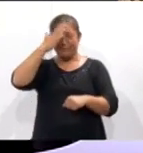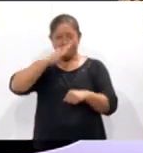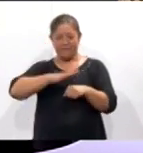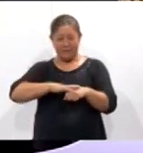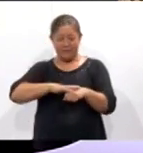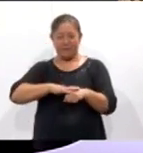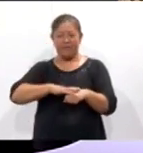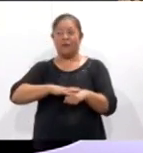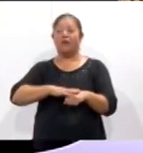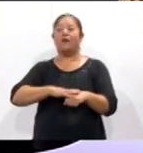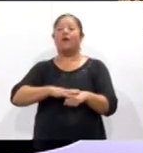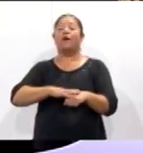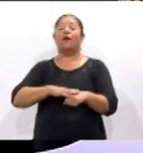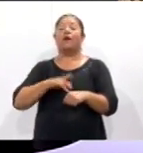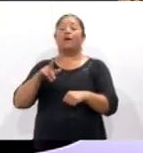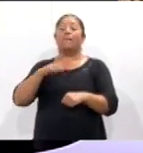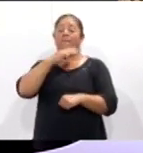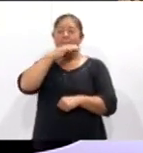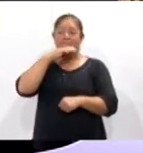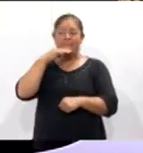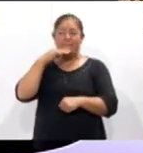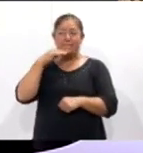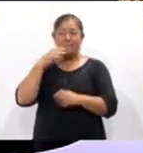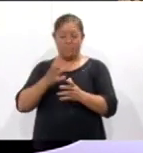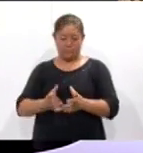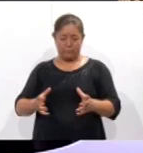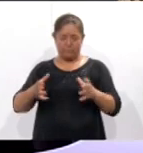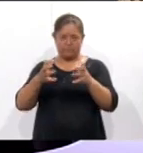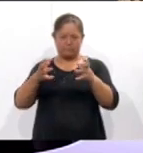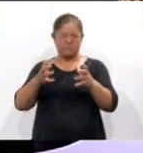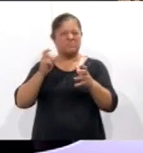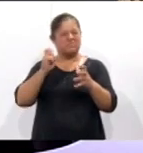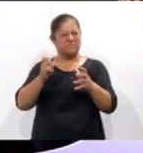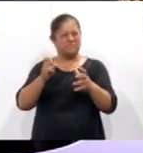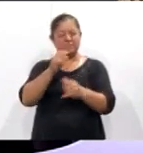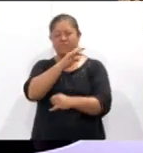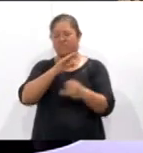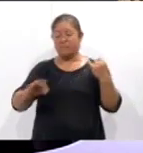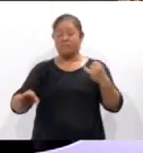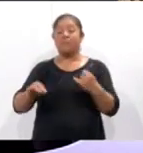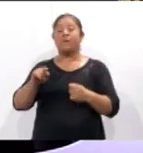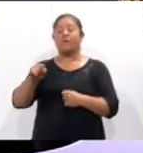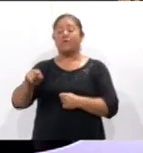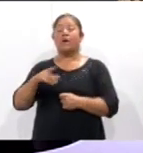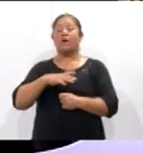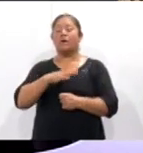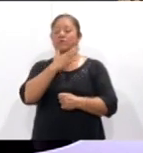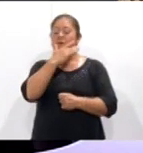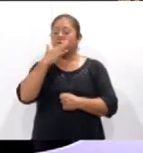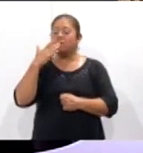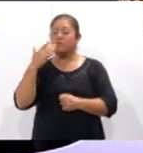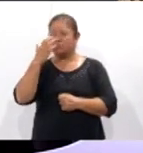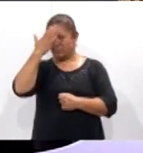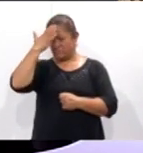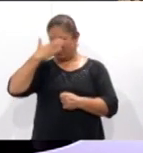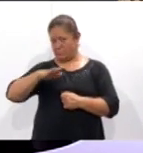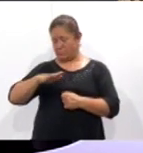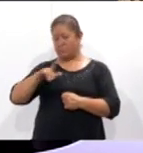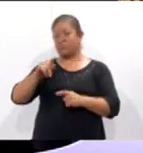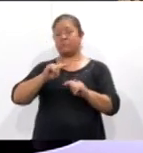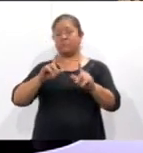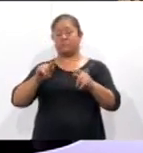que es la culminación del ciclo Sabores y Saberes de Tlaxcala, que busca rescatar recetas